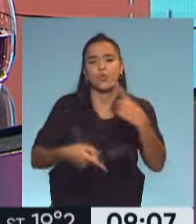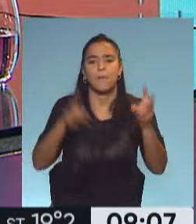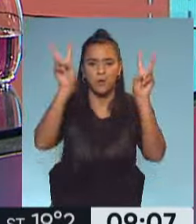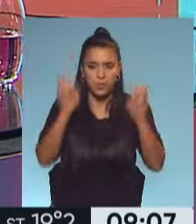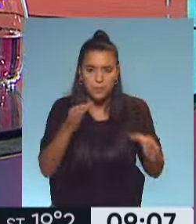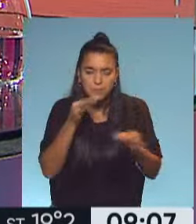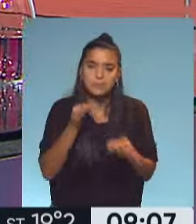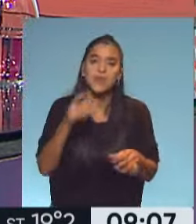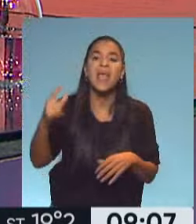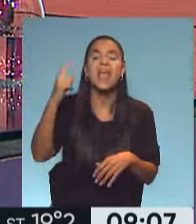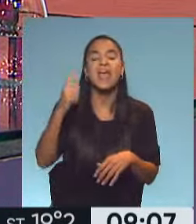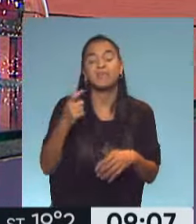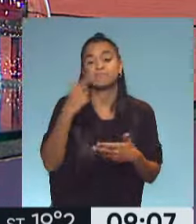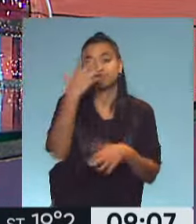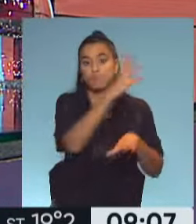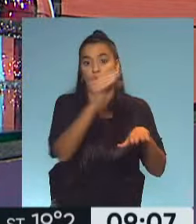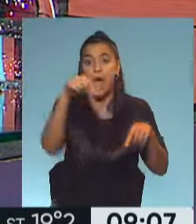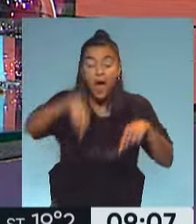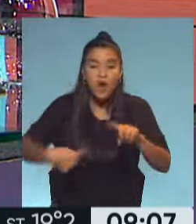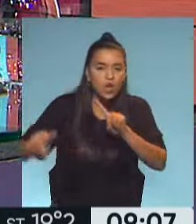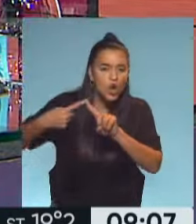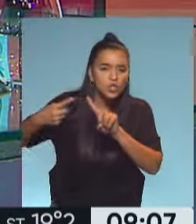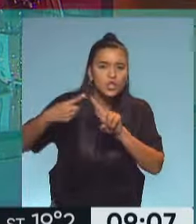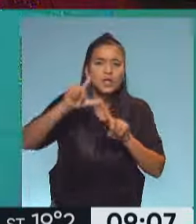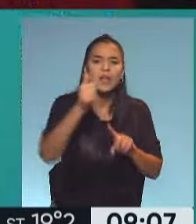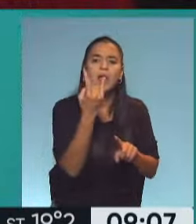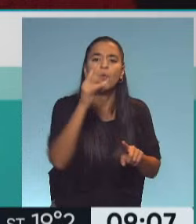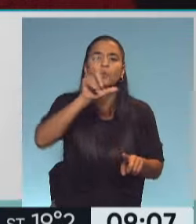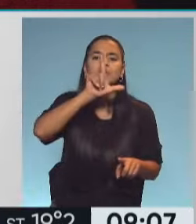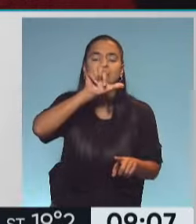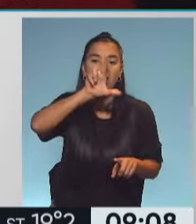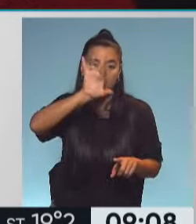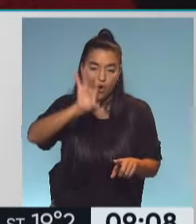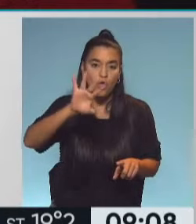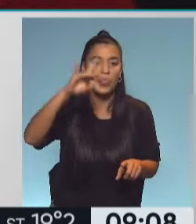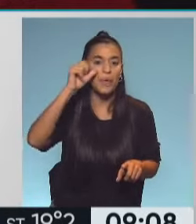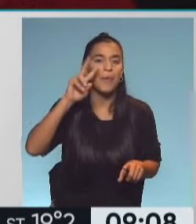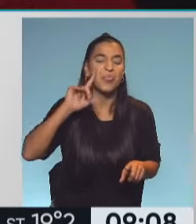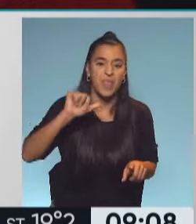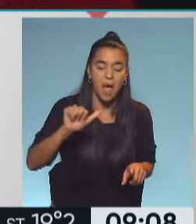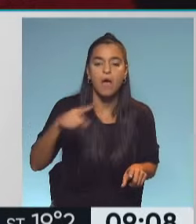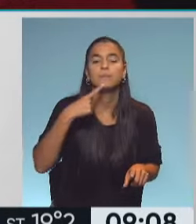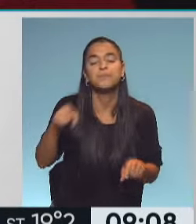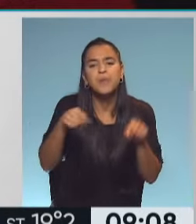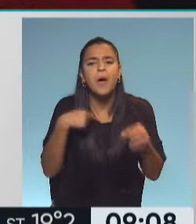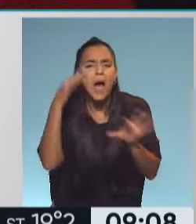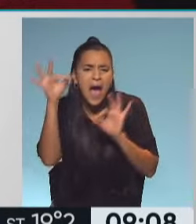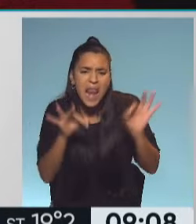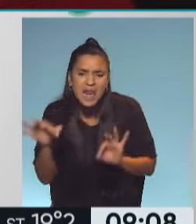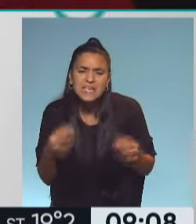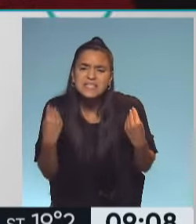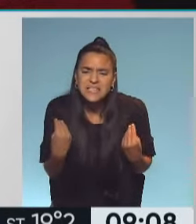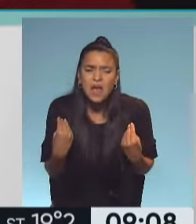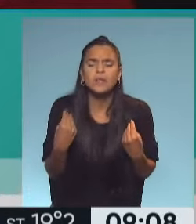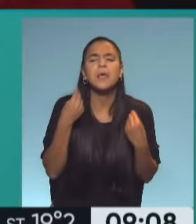con este ejemplo en primera persona y ahora vamos a tomar contacto con Lautaro de Bedia, que es infectólogo y con él vamos a también analizar qué pasa, Lautaro,